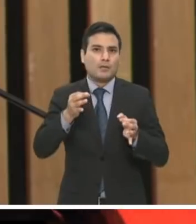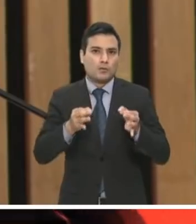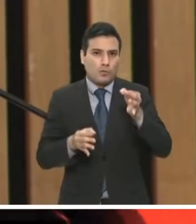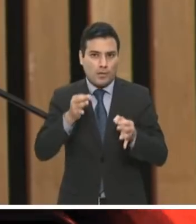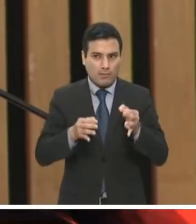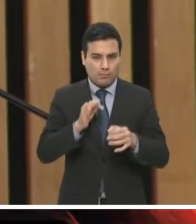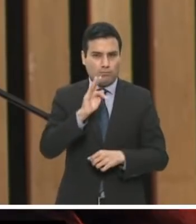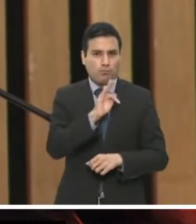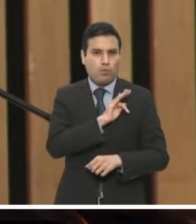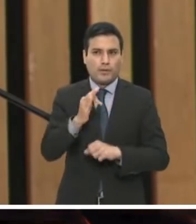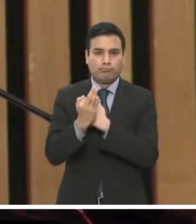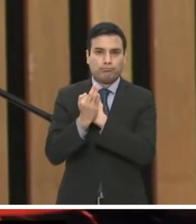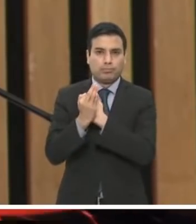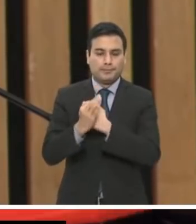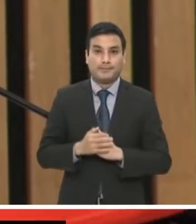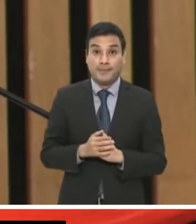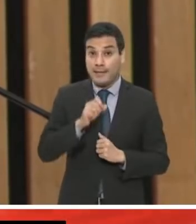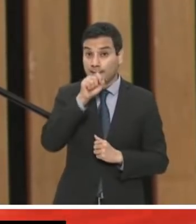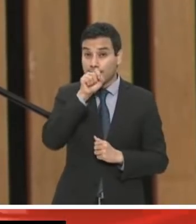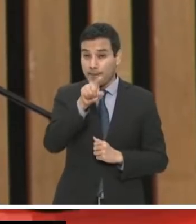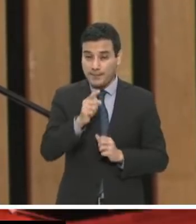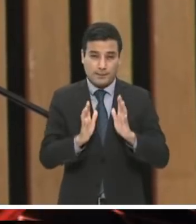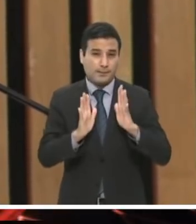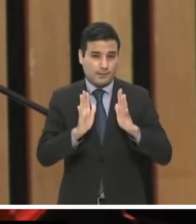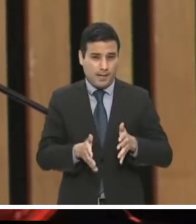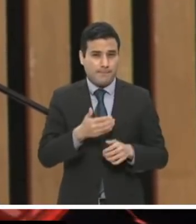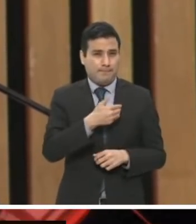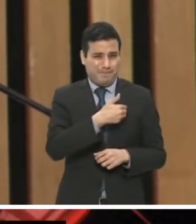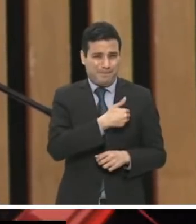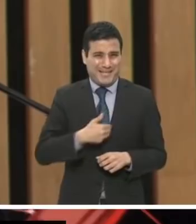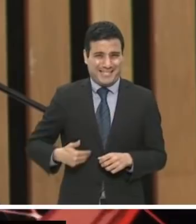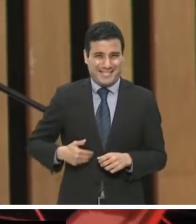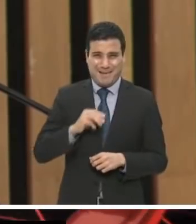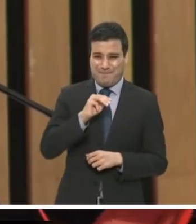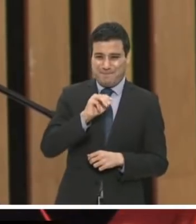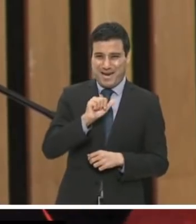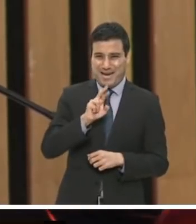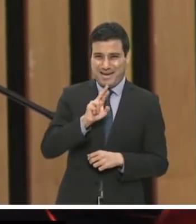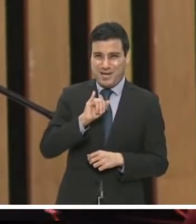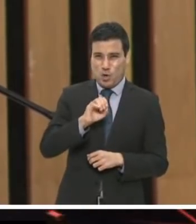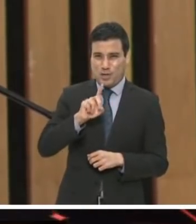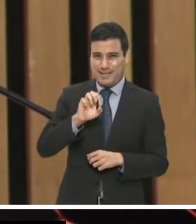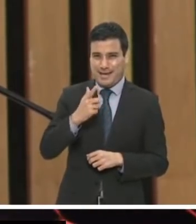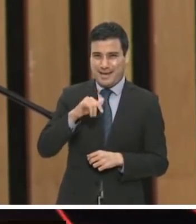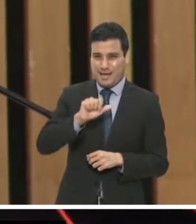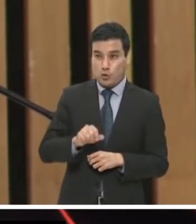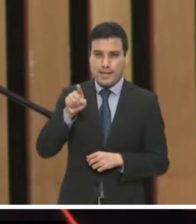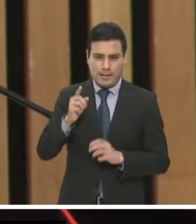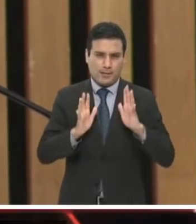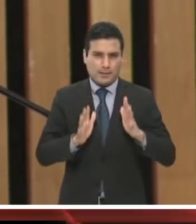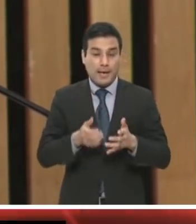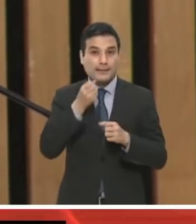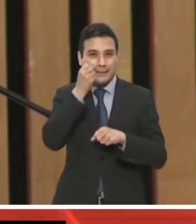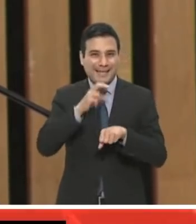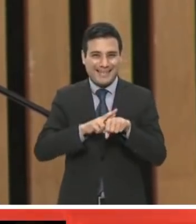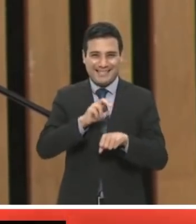solicitudes, sino que del mismo modo nuestro presidente nacional, Mario Delgado, realizó una consulta a la Secretaría de Hacienda y